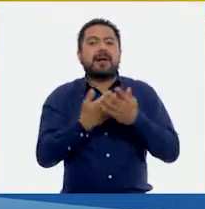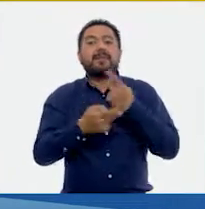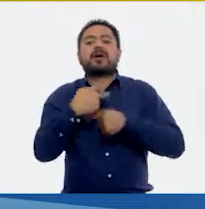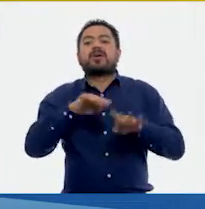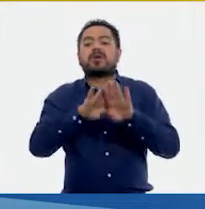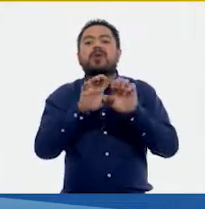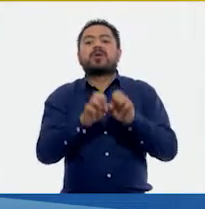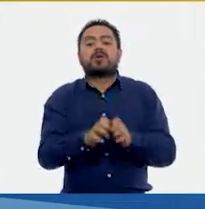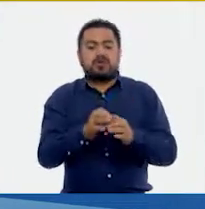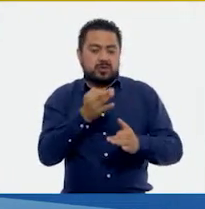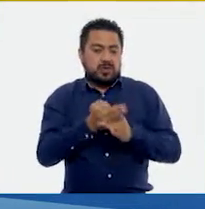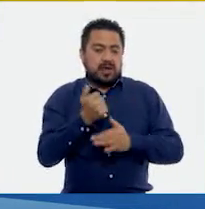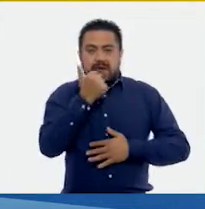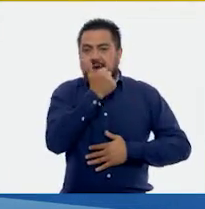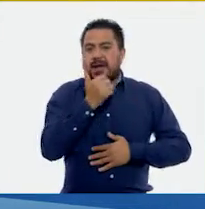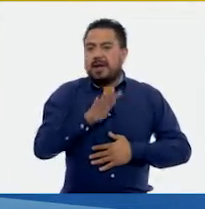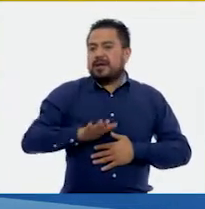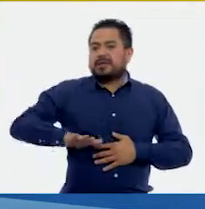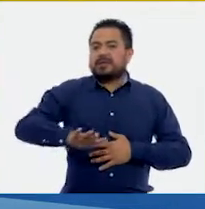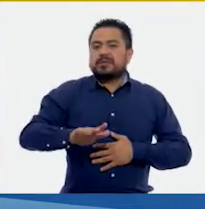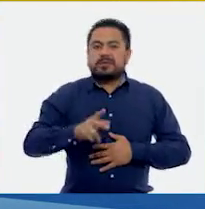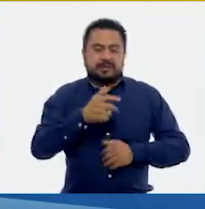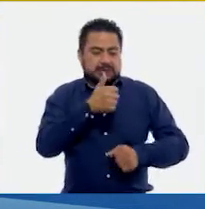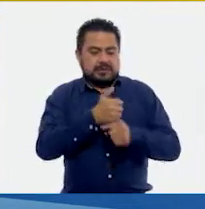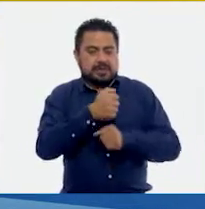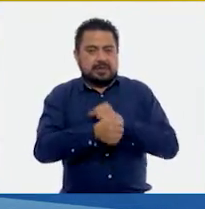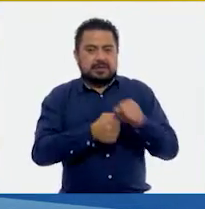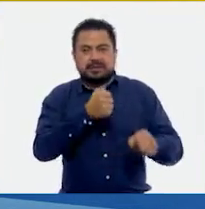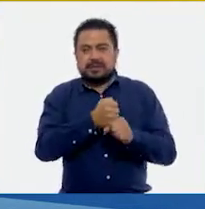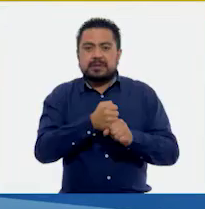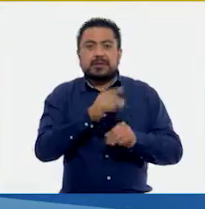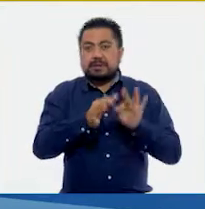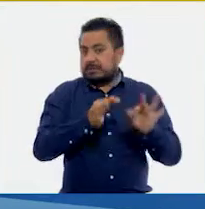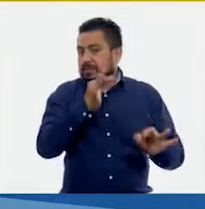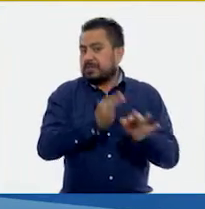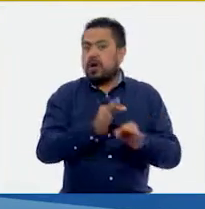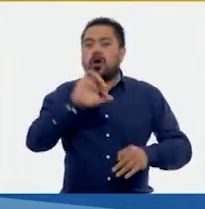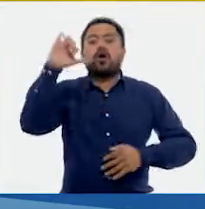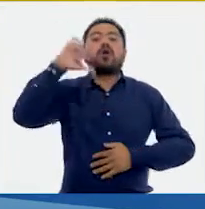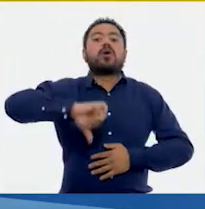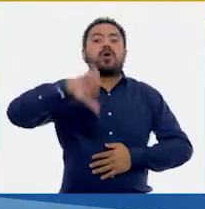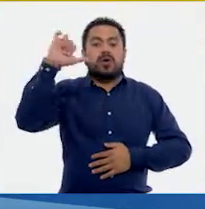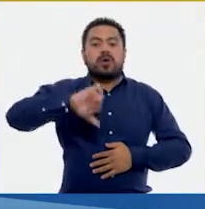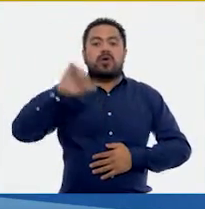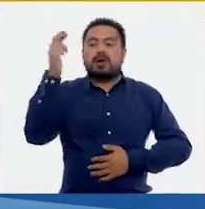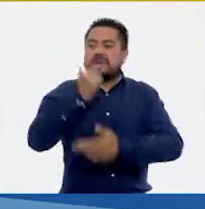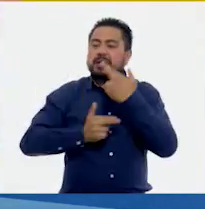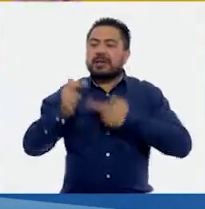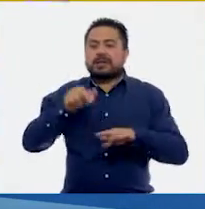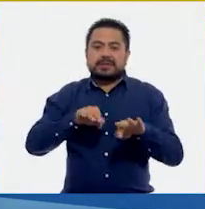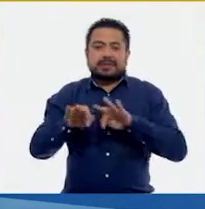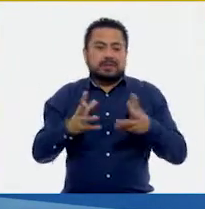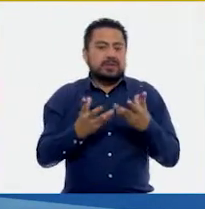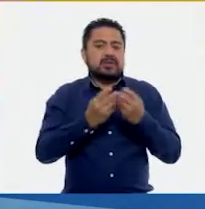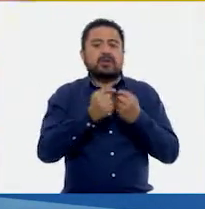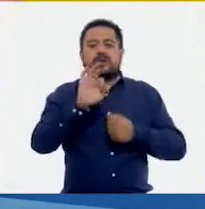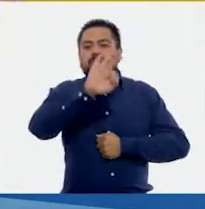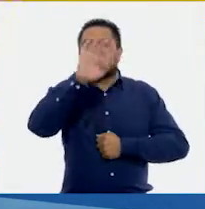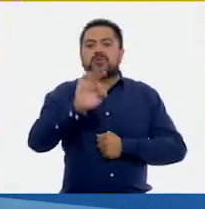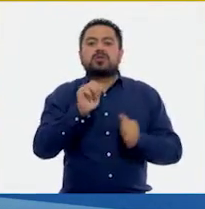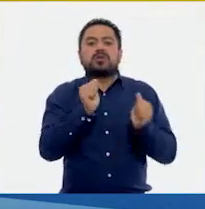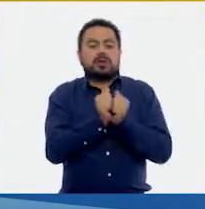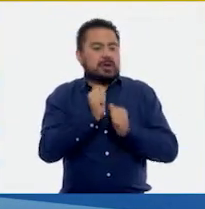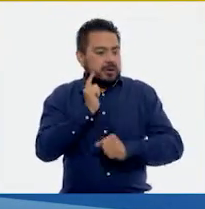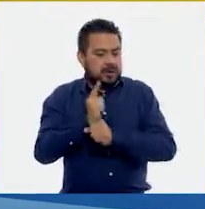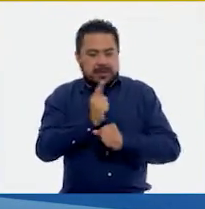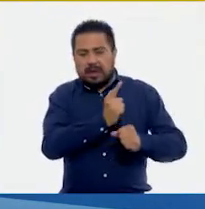nuestros alumnos y nuestras alumnas de sexto? ¿Listos? Porque el día de hoy retomaremos el trabajo con los porcentajes que habíamos